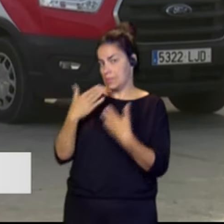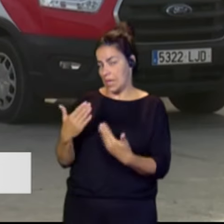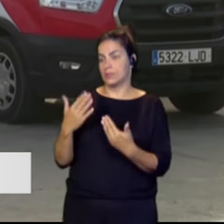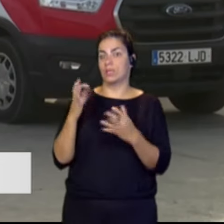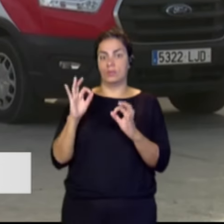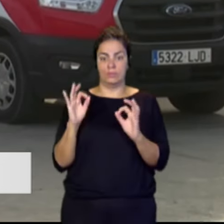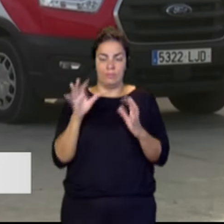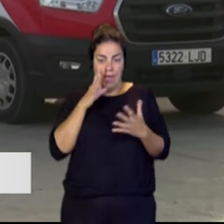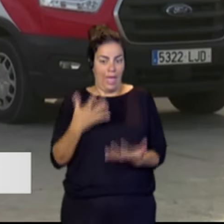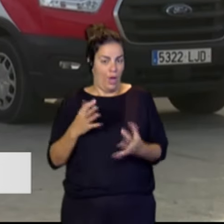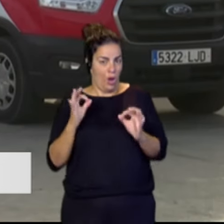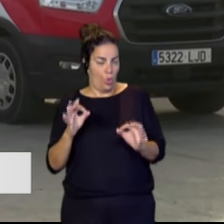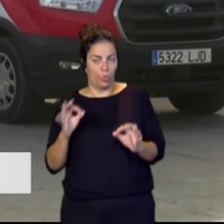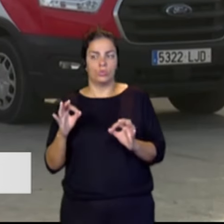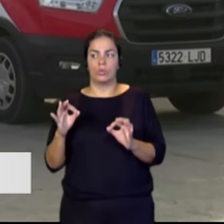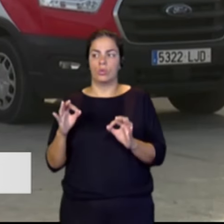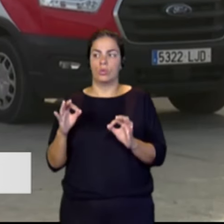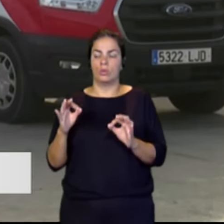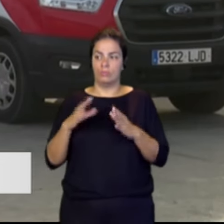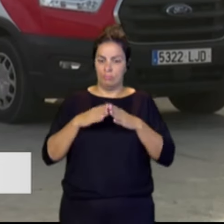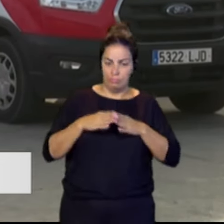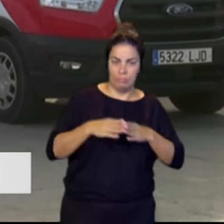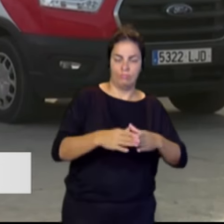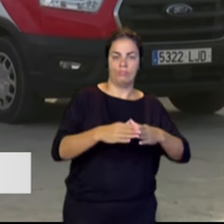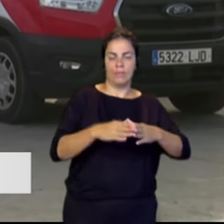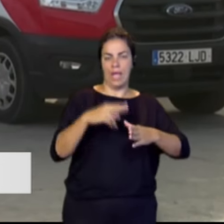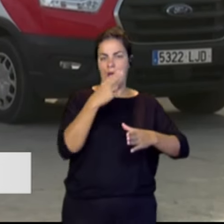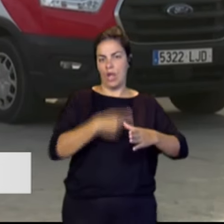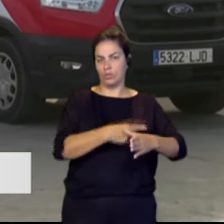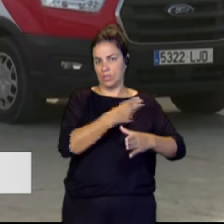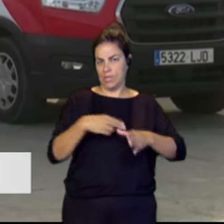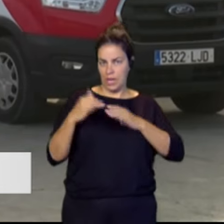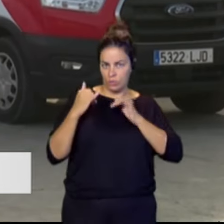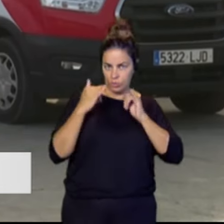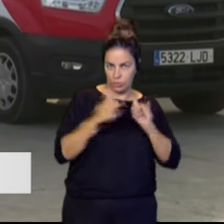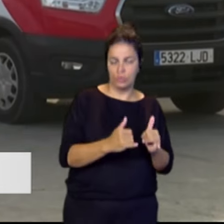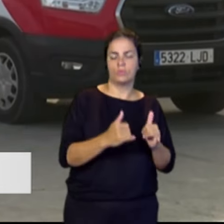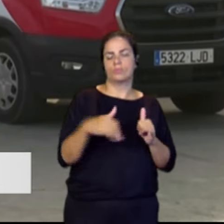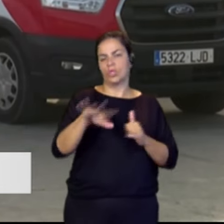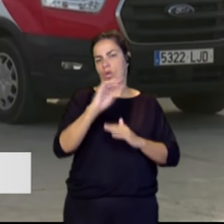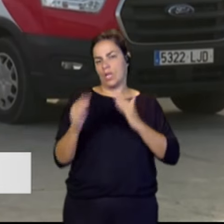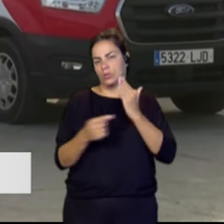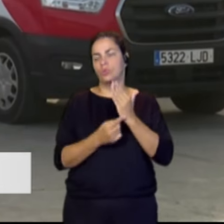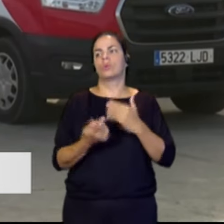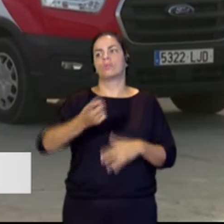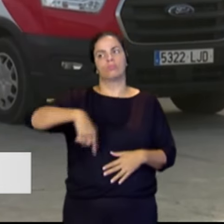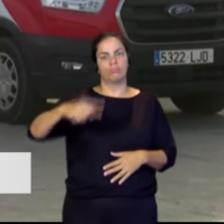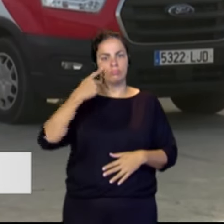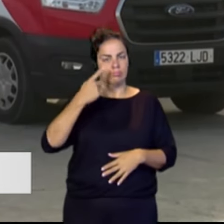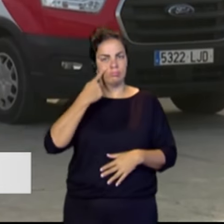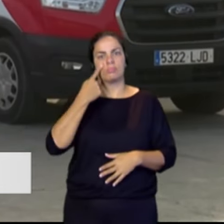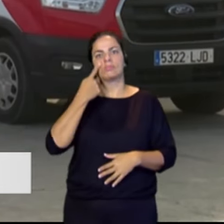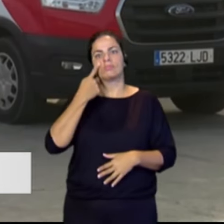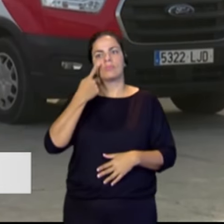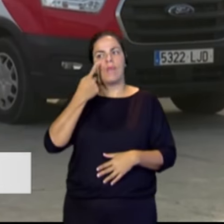este momento está llegando esa embarcación al Muelle de los Cristianos en Arona, en el sur de Tenerife. Vamos a estar pendientes de esa